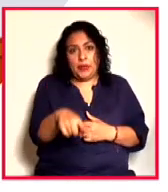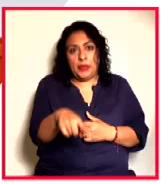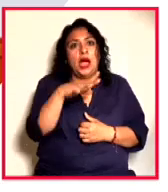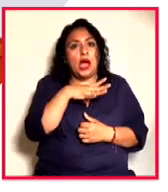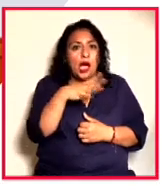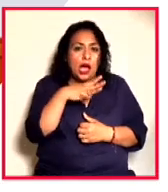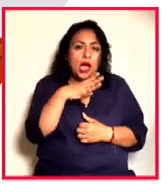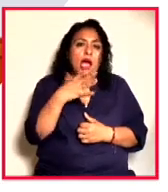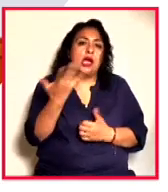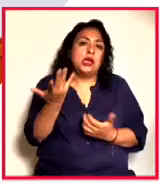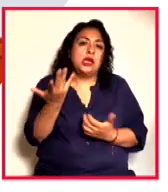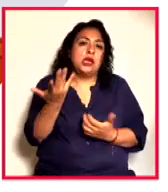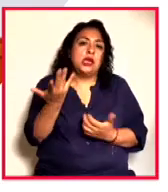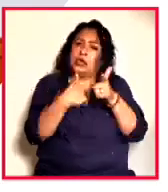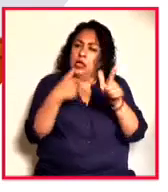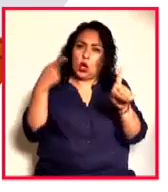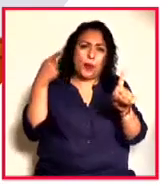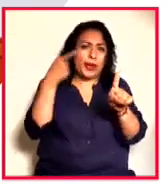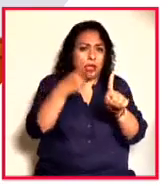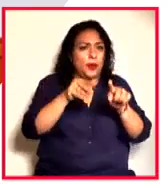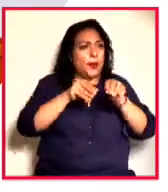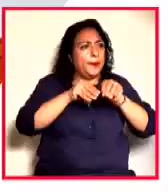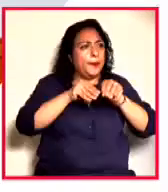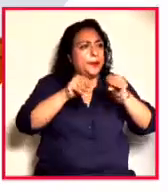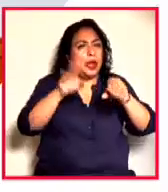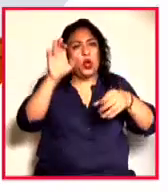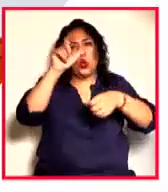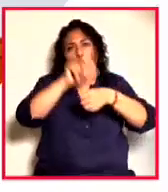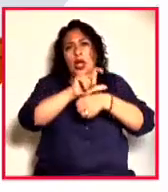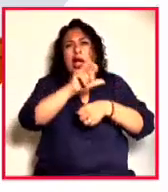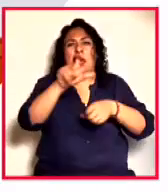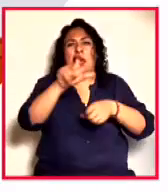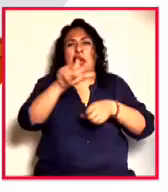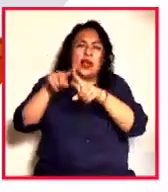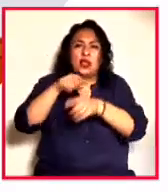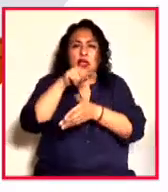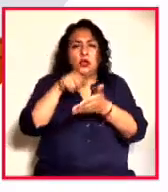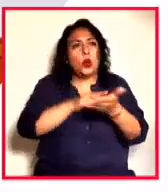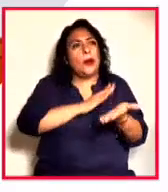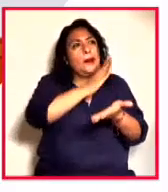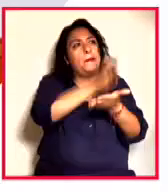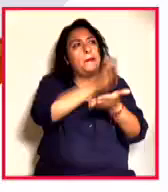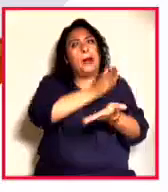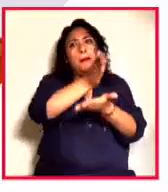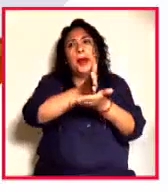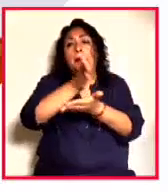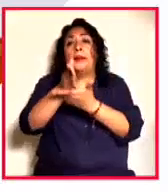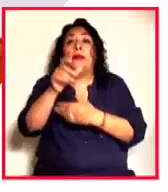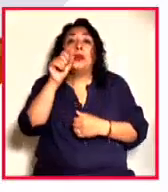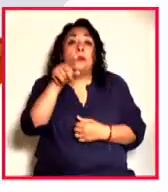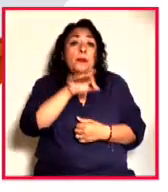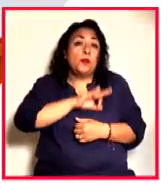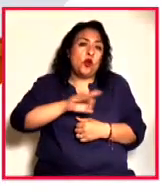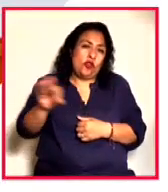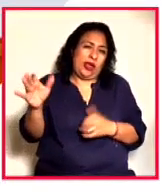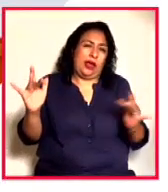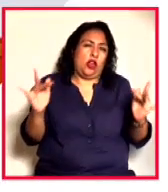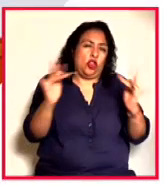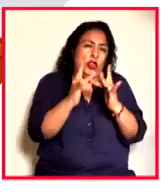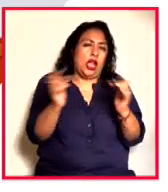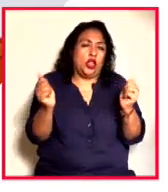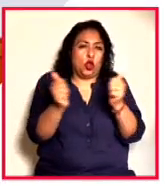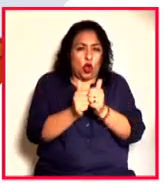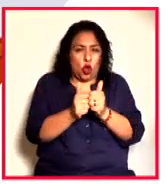digamos, continuar con el objetivo de llevar actividades culturales a los diferentes espacios y también, bueno, poder hacer estos enlaces que